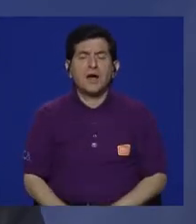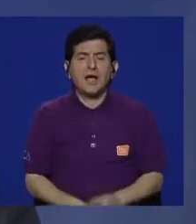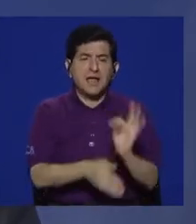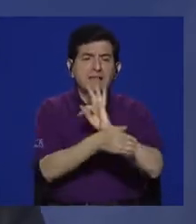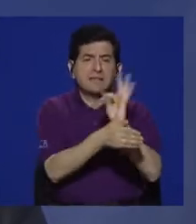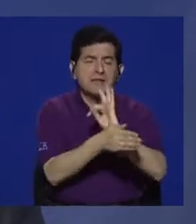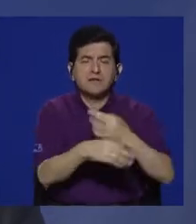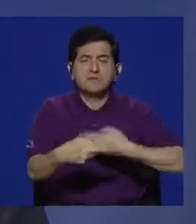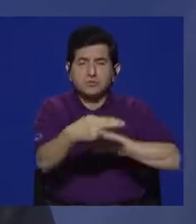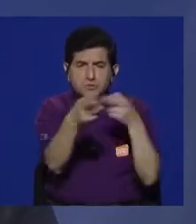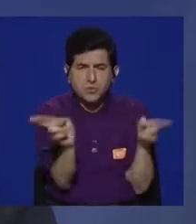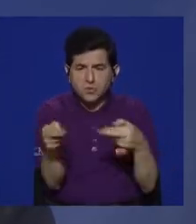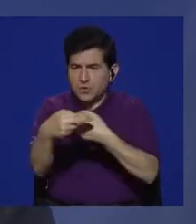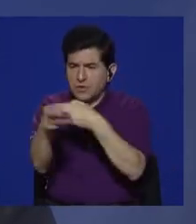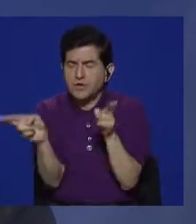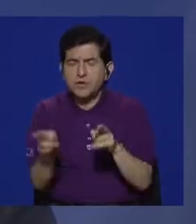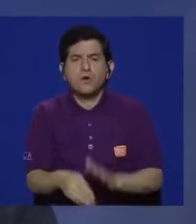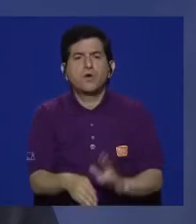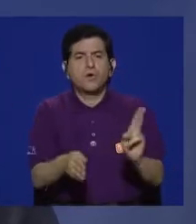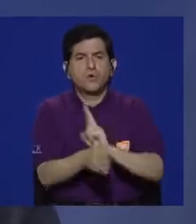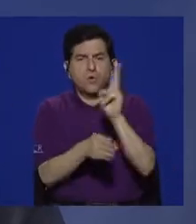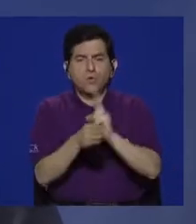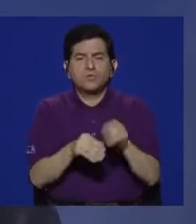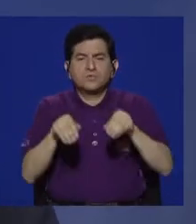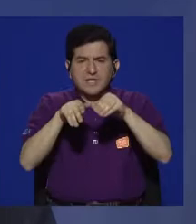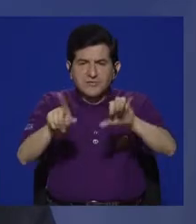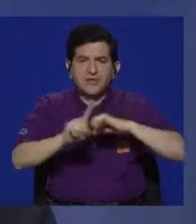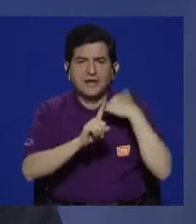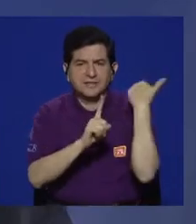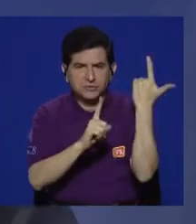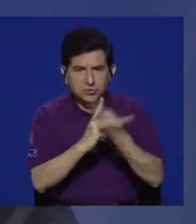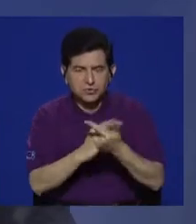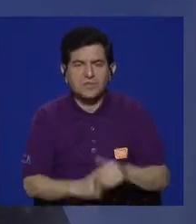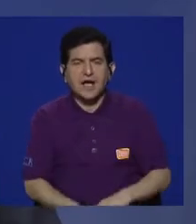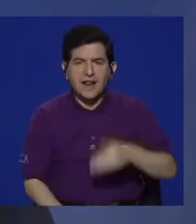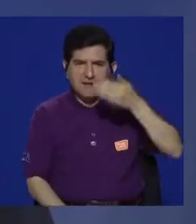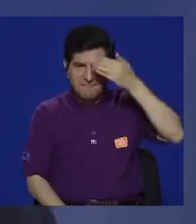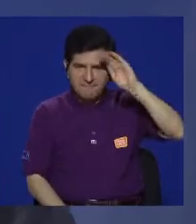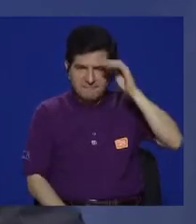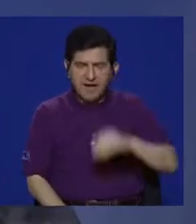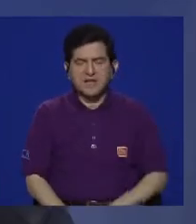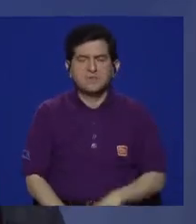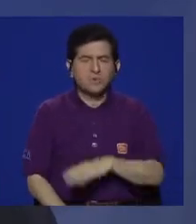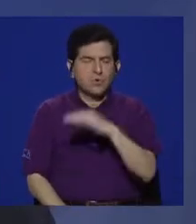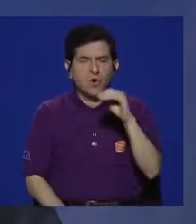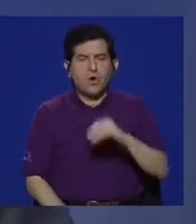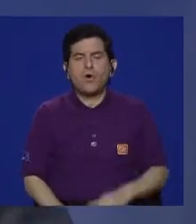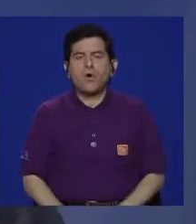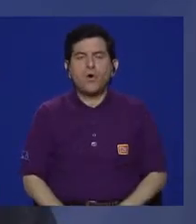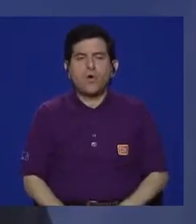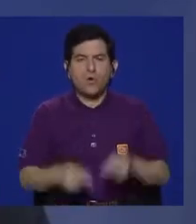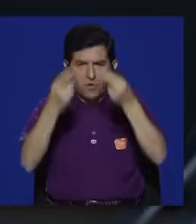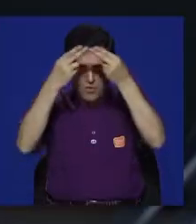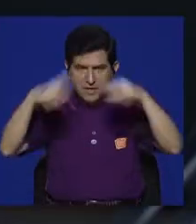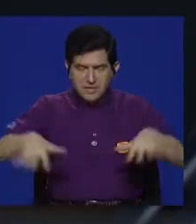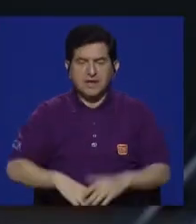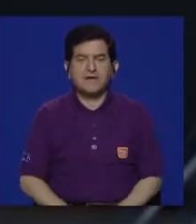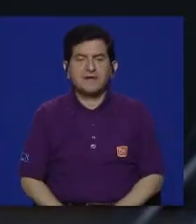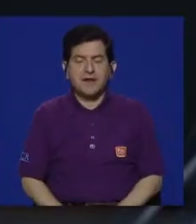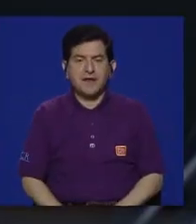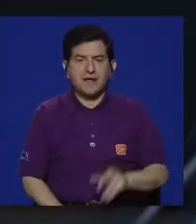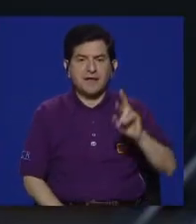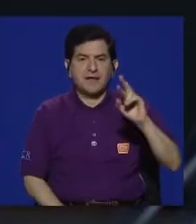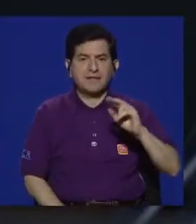televisoras regionales que lo que usan son las redes sociales, el Facebook Live, el Internet, el Real Audio